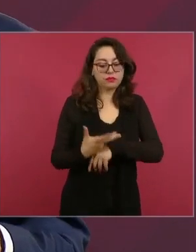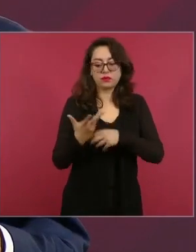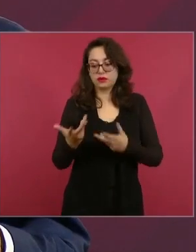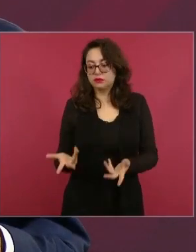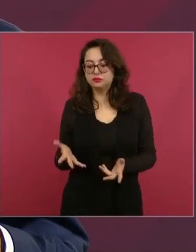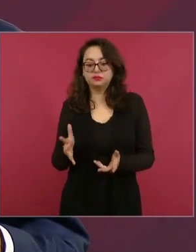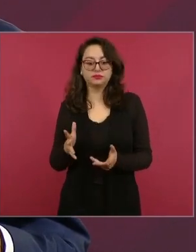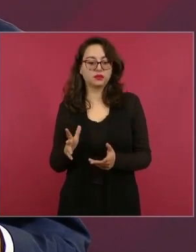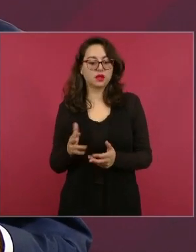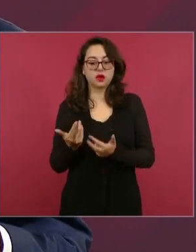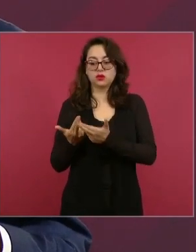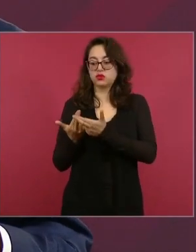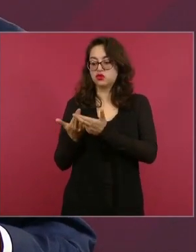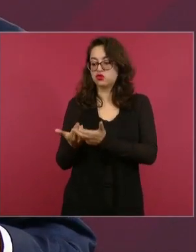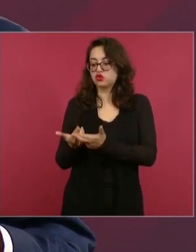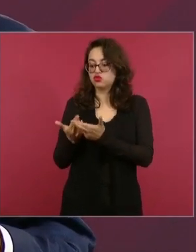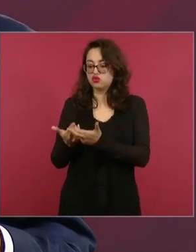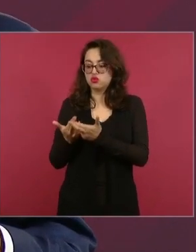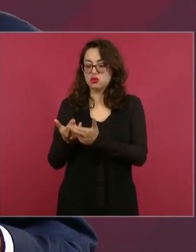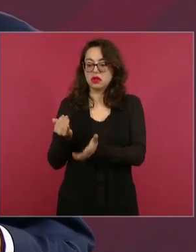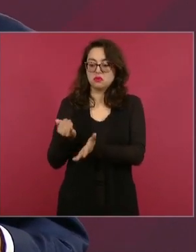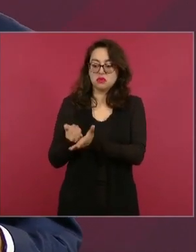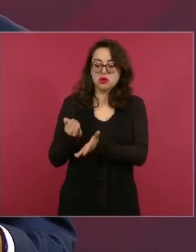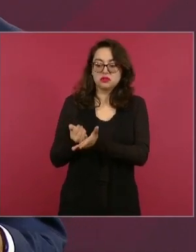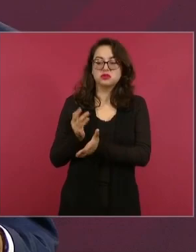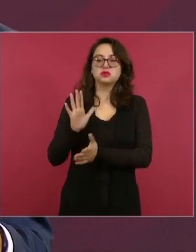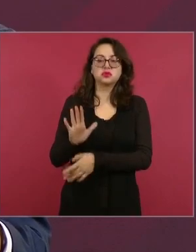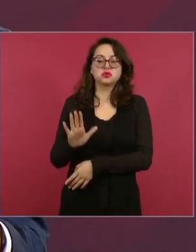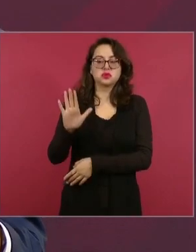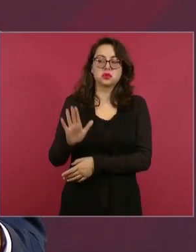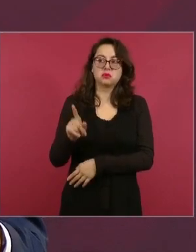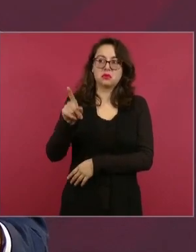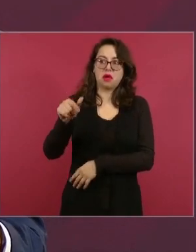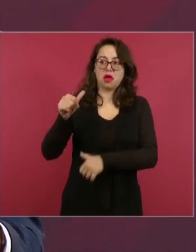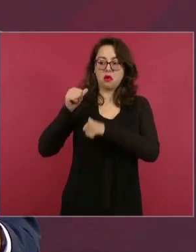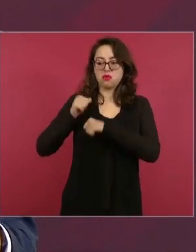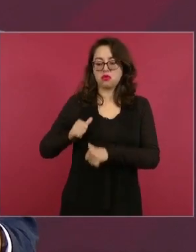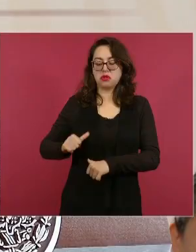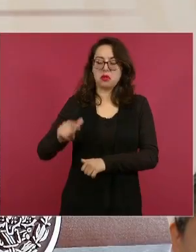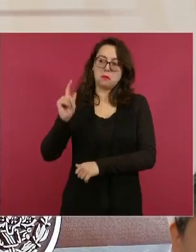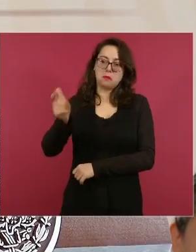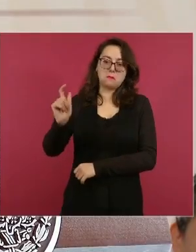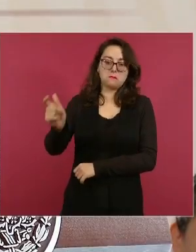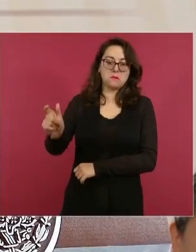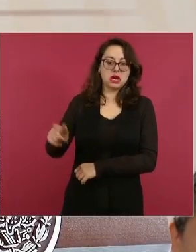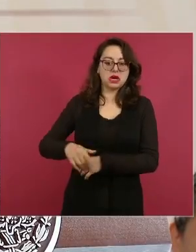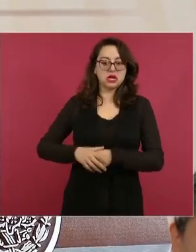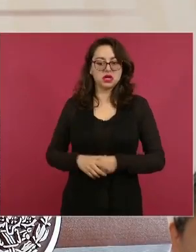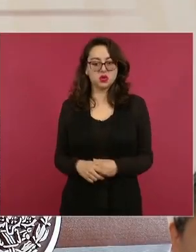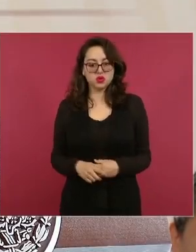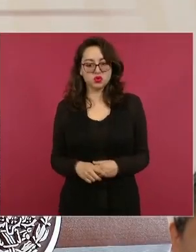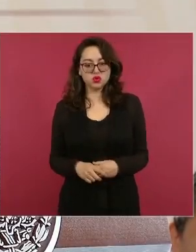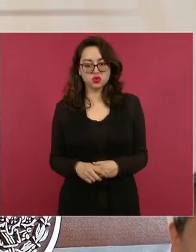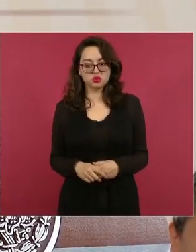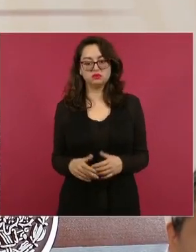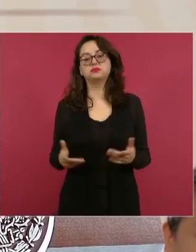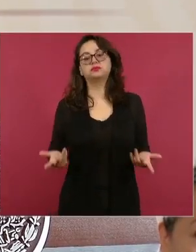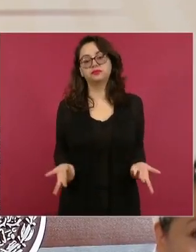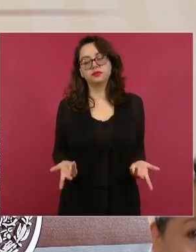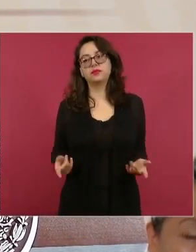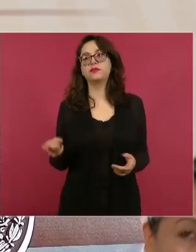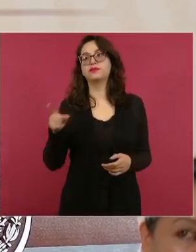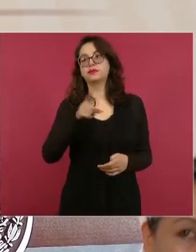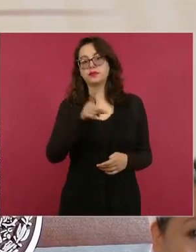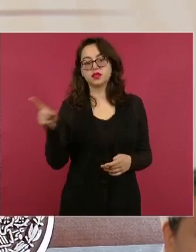tributo, una especie de impuesto a las autoridades superiores que eran los que se